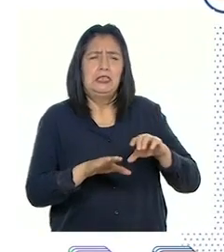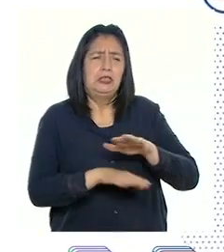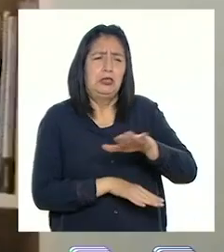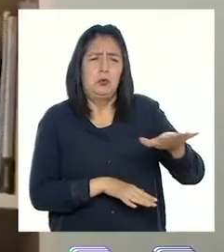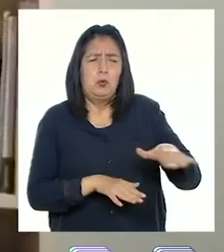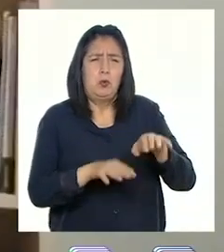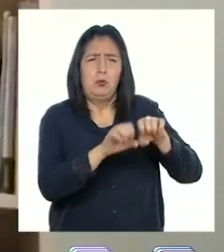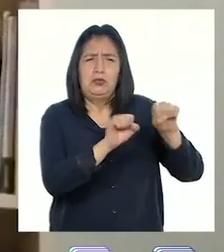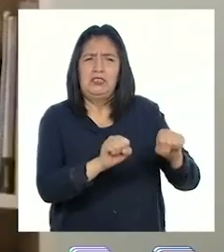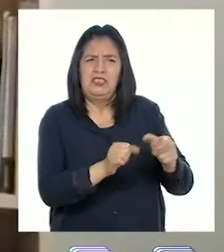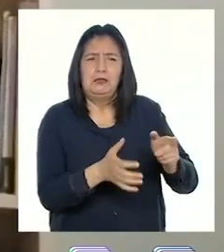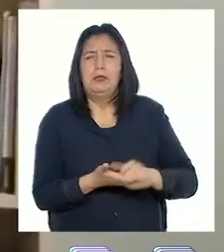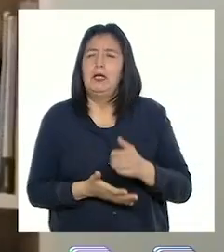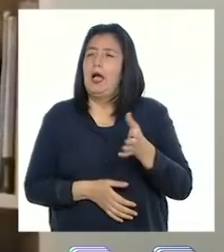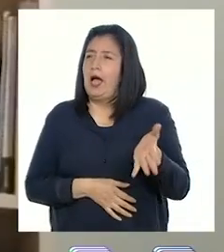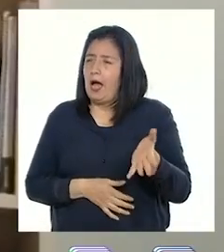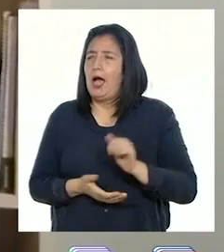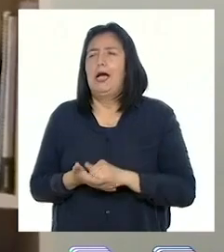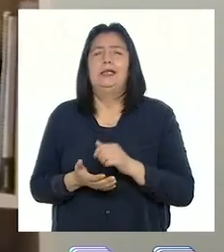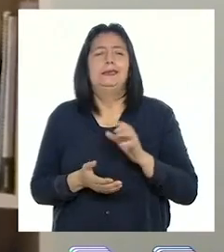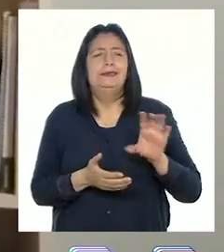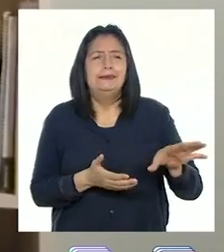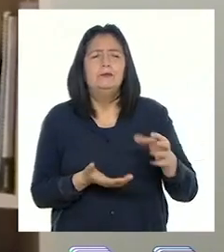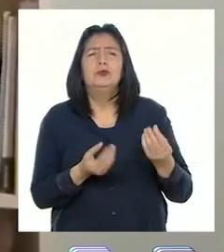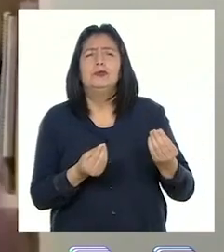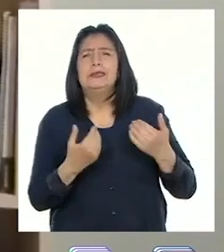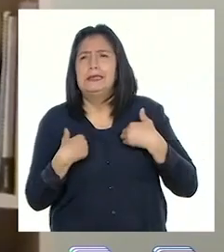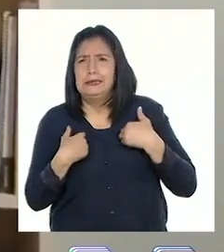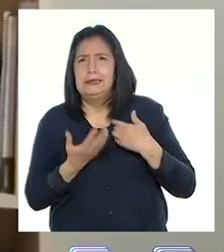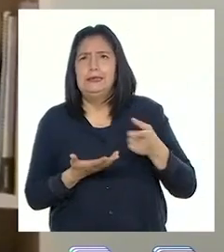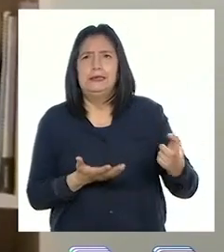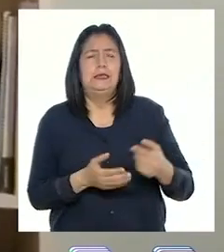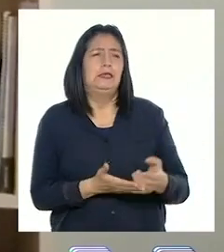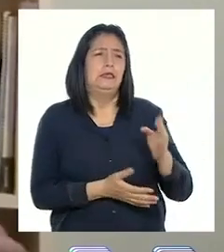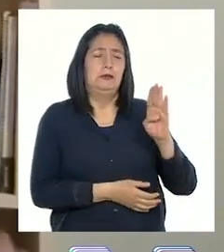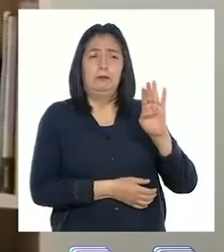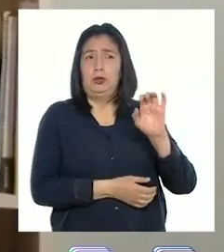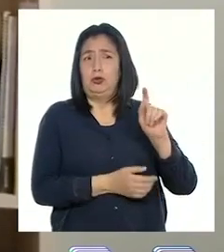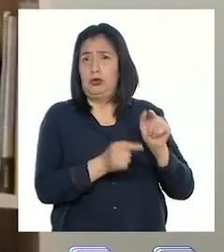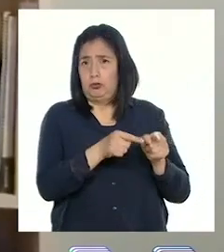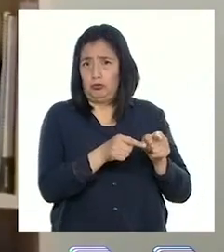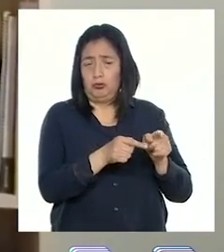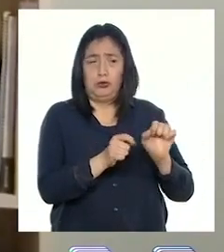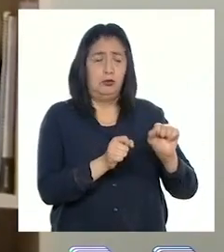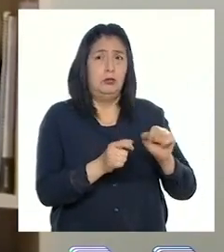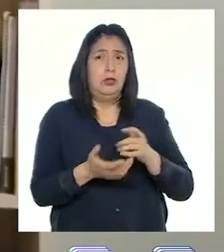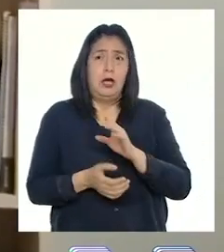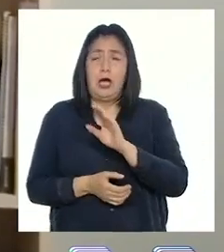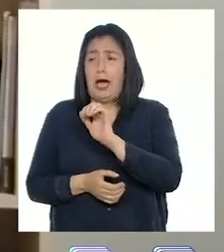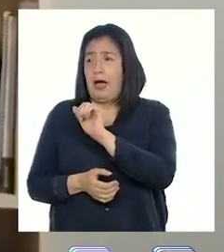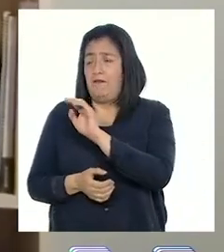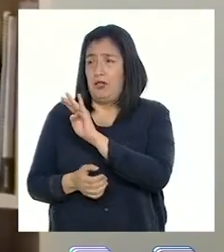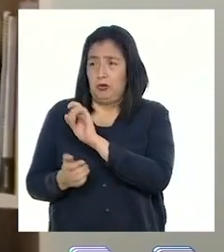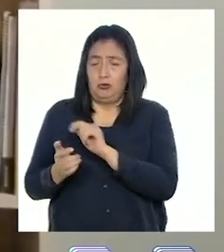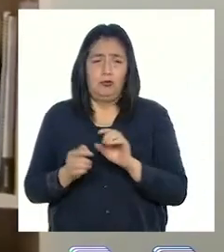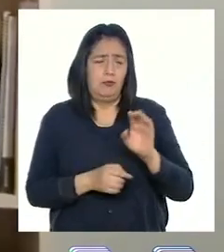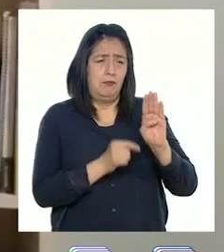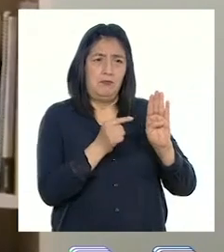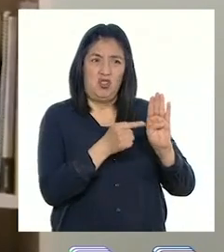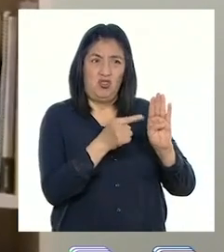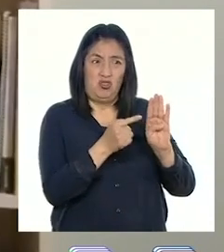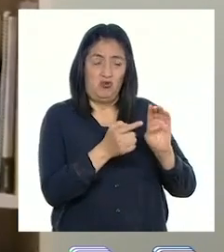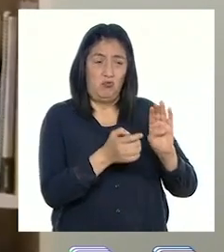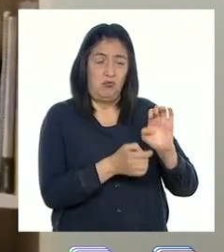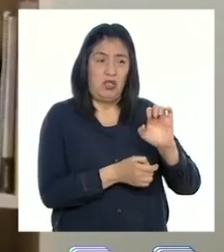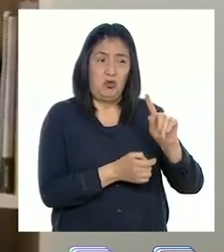Un ecosistema se caracteriza por presentar componentes bióticos y abióticos. Dentro de los componentes bióticos